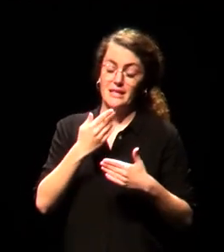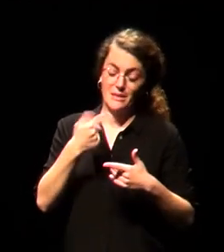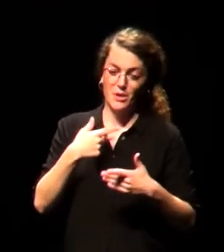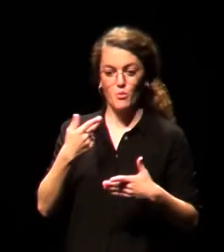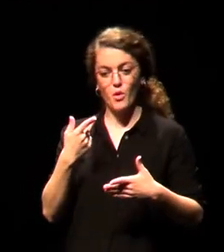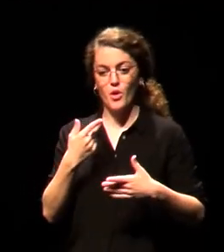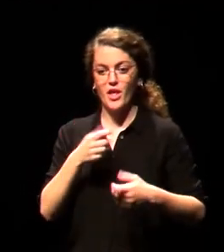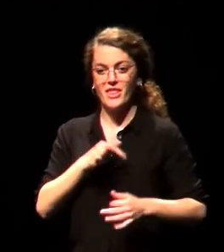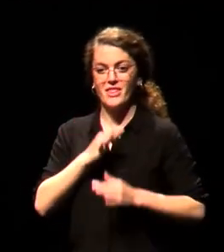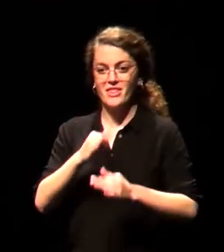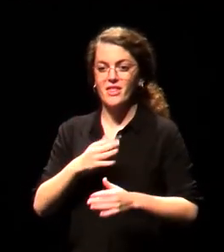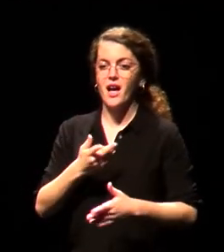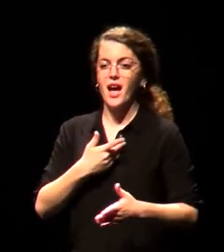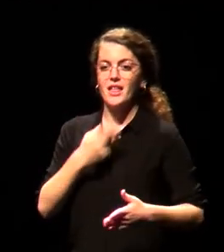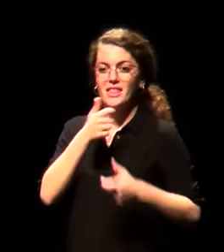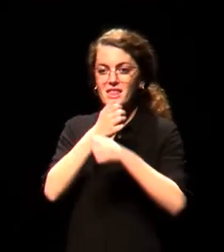en este campo en España.